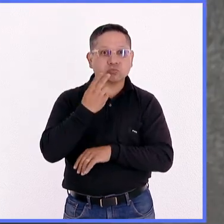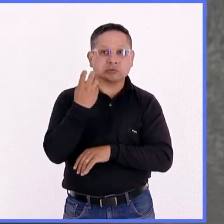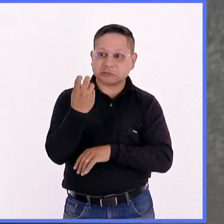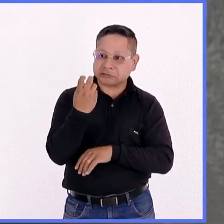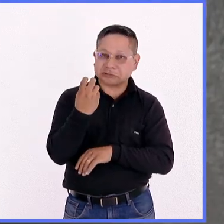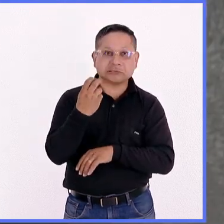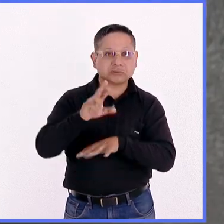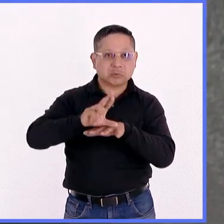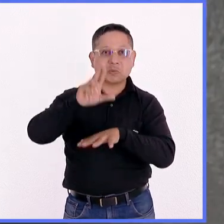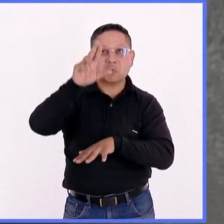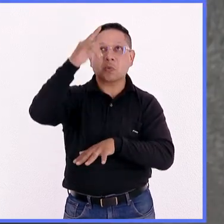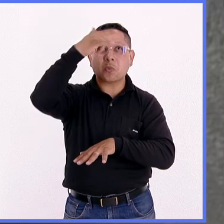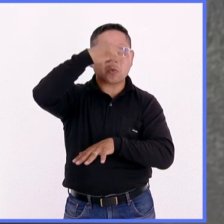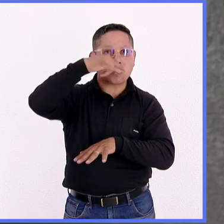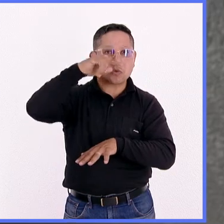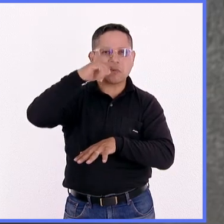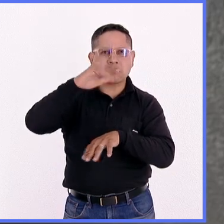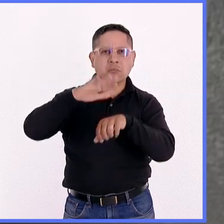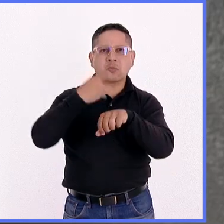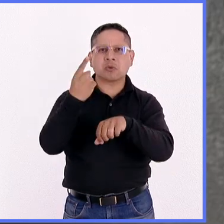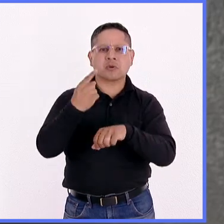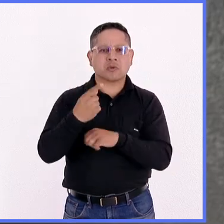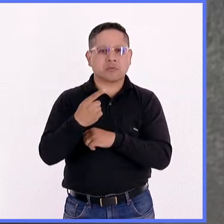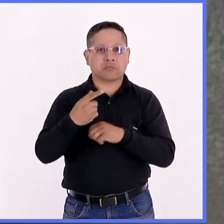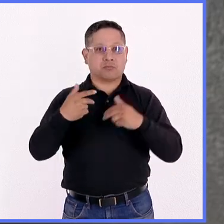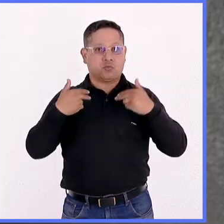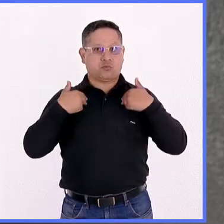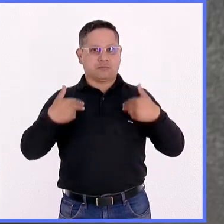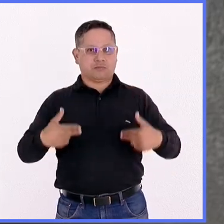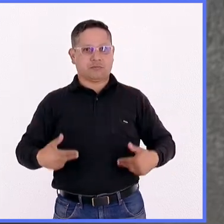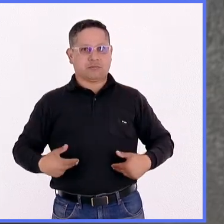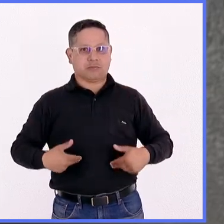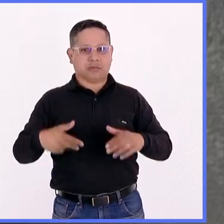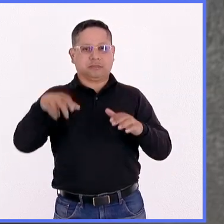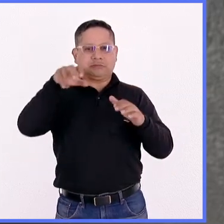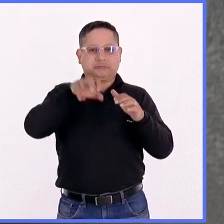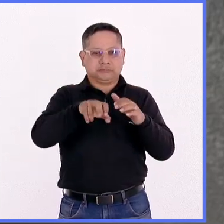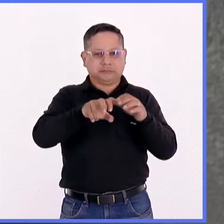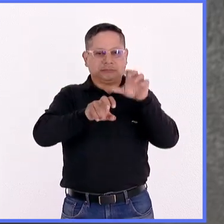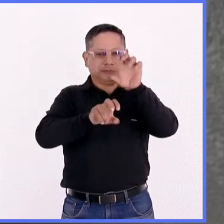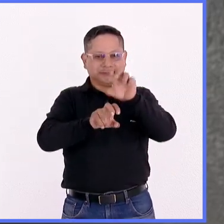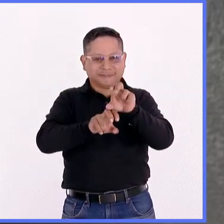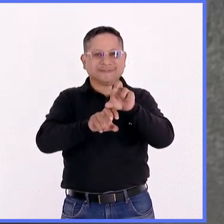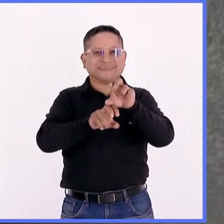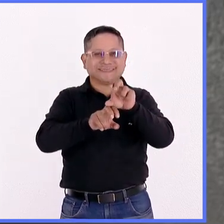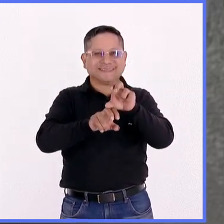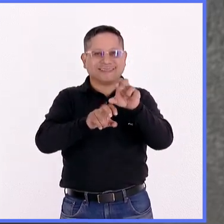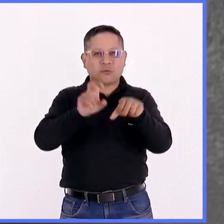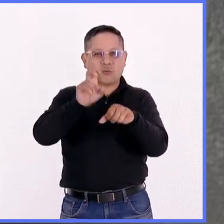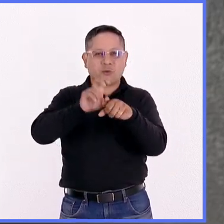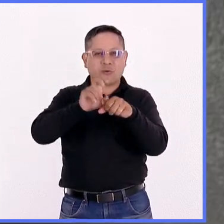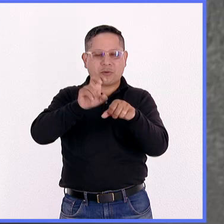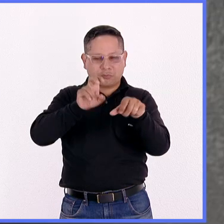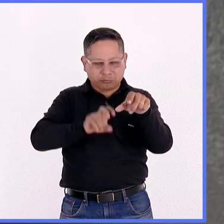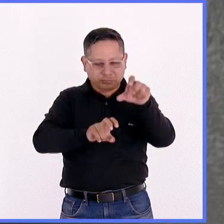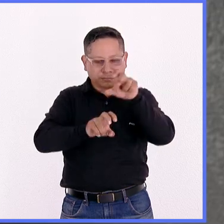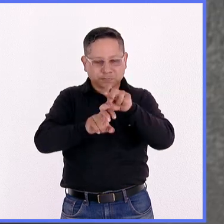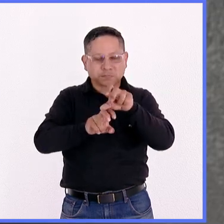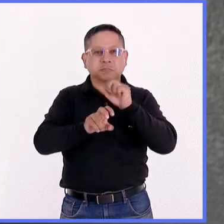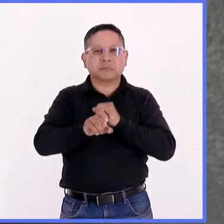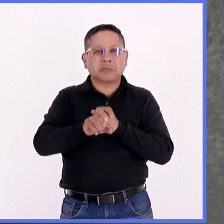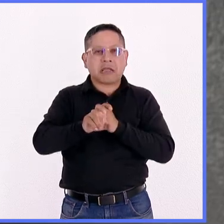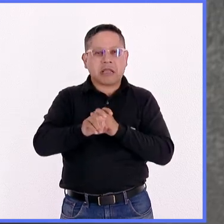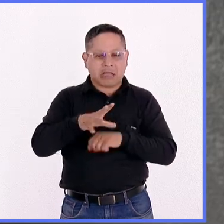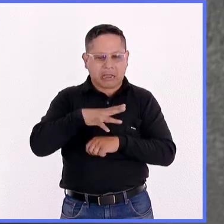digamos, injerencia humana. El astronauta que va allá adentro es un huevito que todavía no sabe ni caminar,